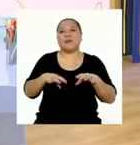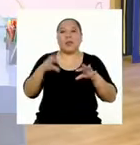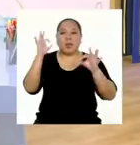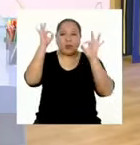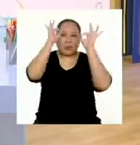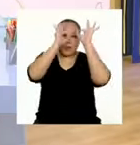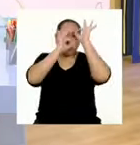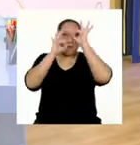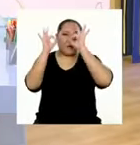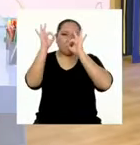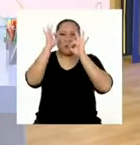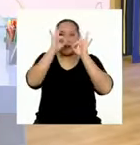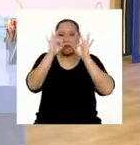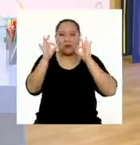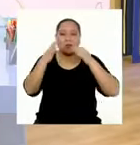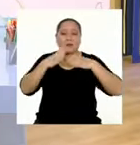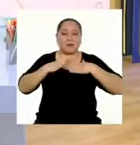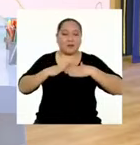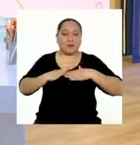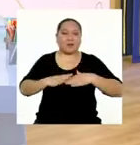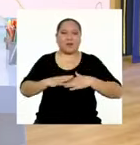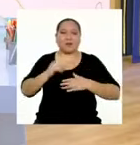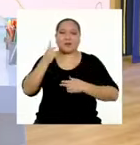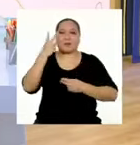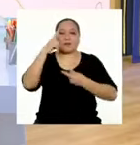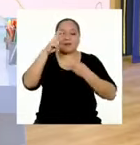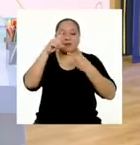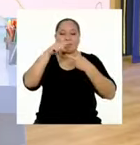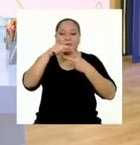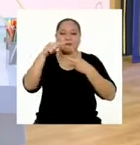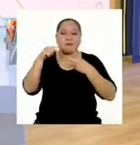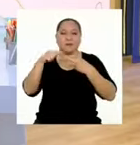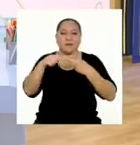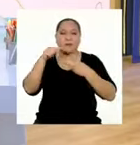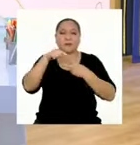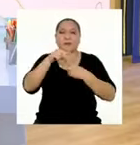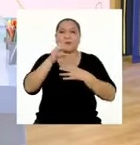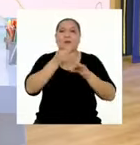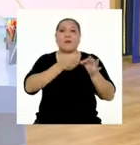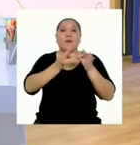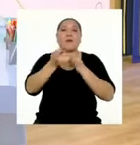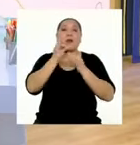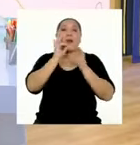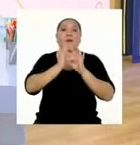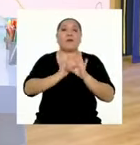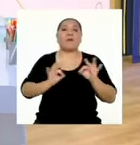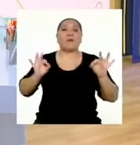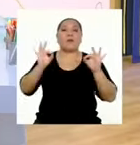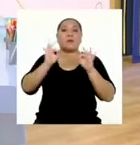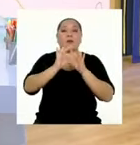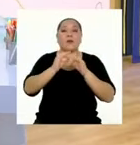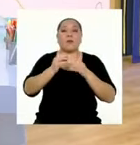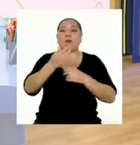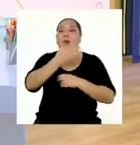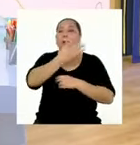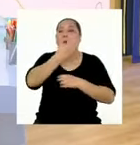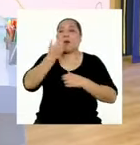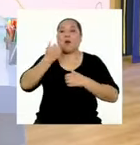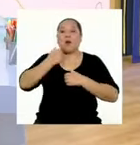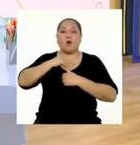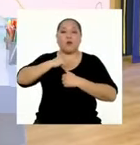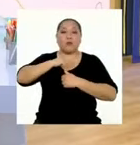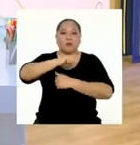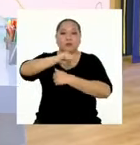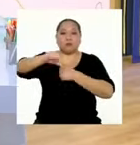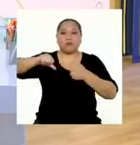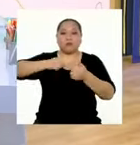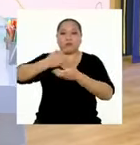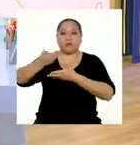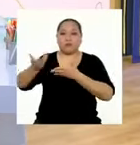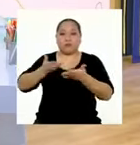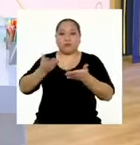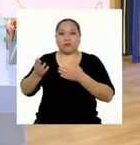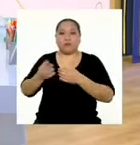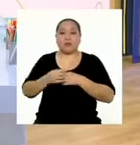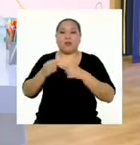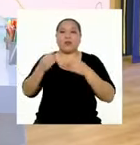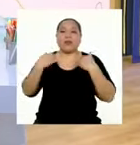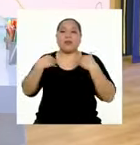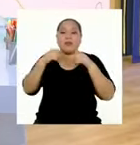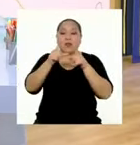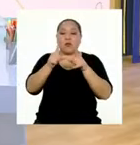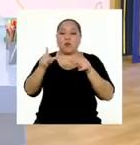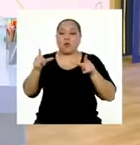Distracción. Y en él se ven dos puntos donde se habla de lo importante que es para una sana convivencia tener espacios para